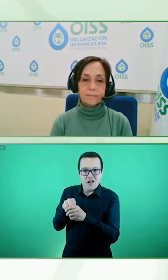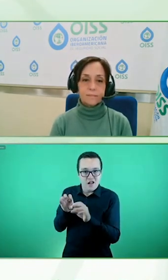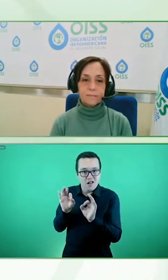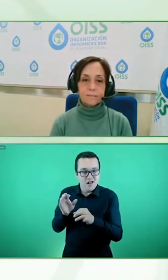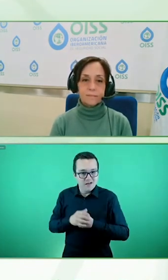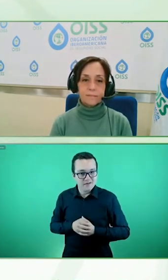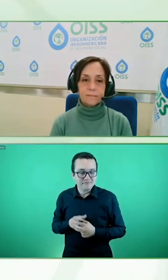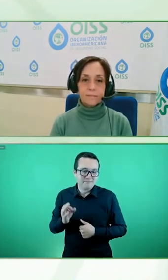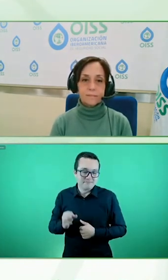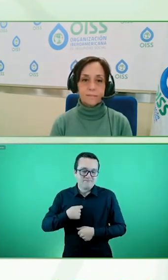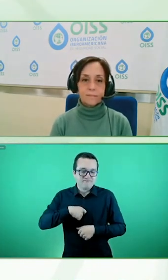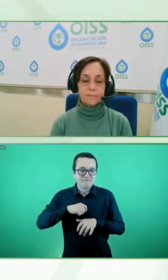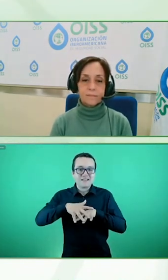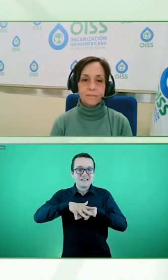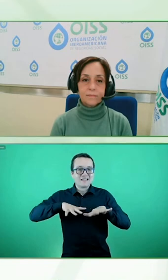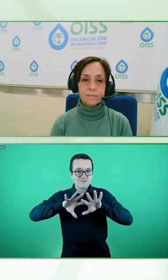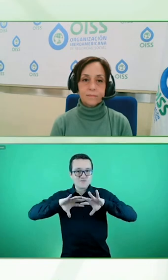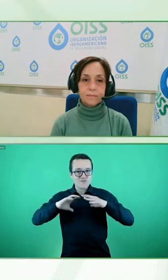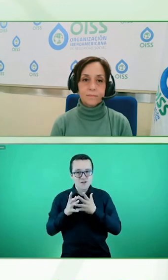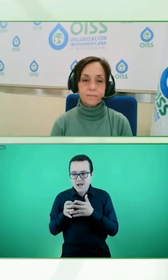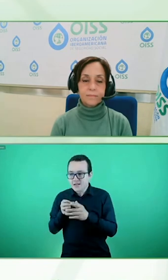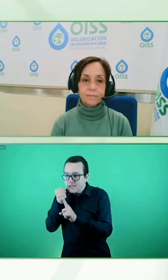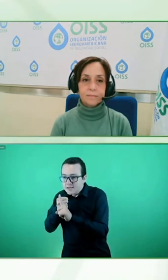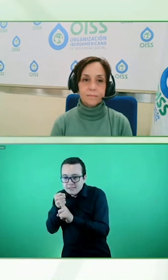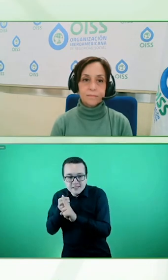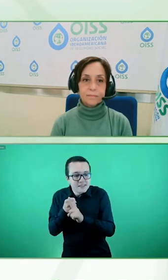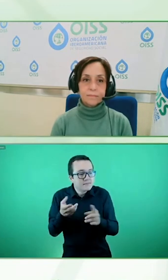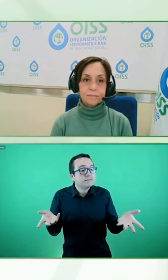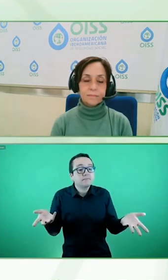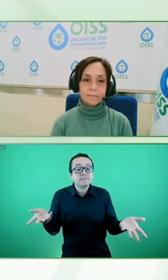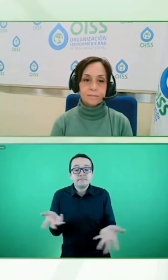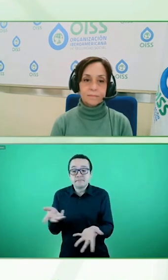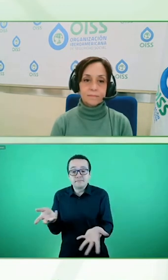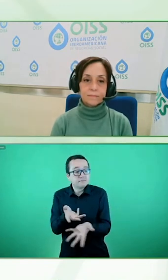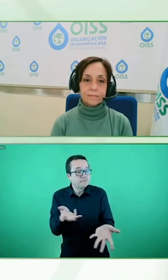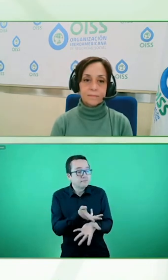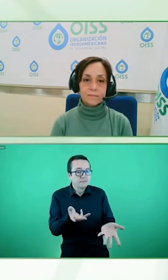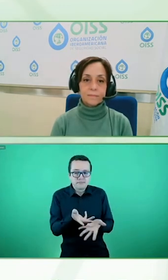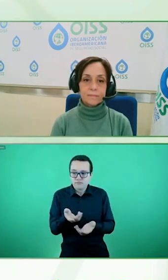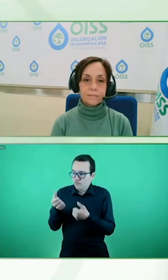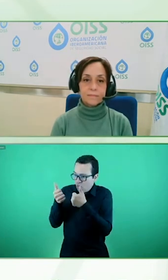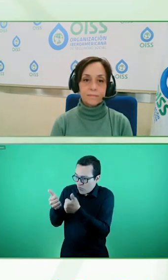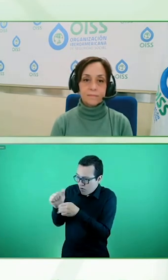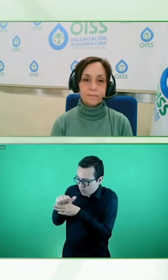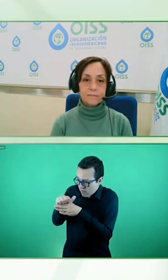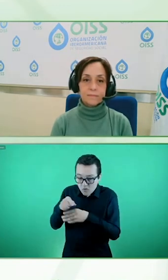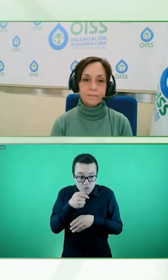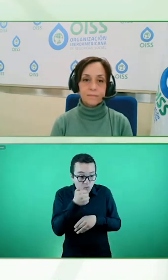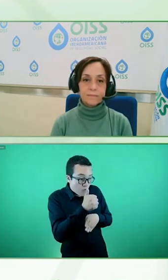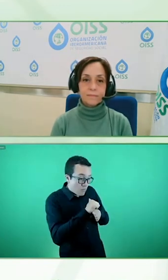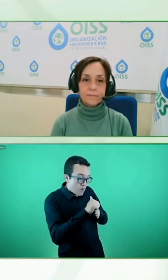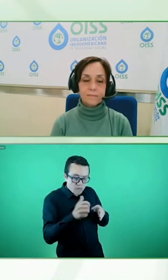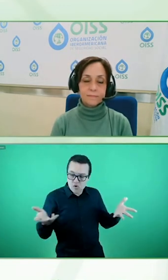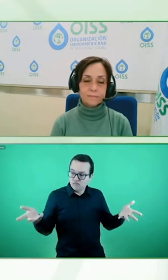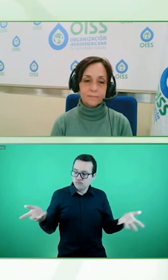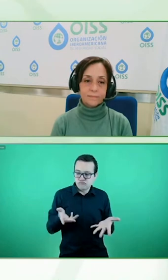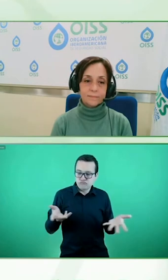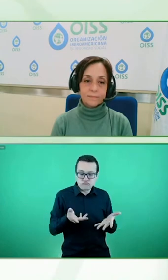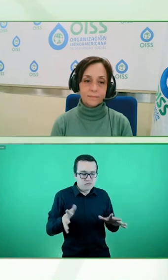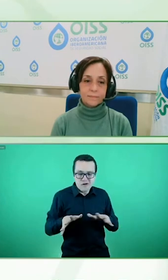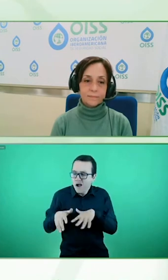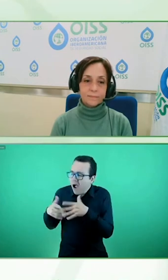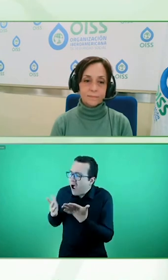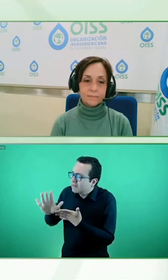este intercambio de buenas prácticas en la inclusión de personas con discapacidad por